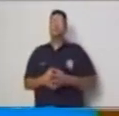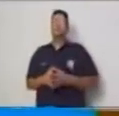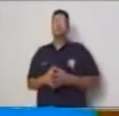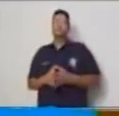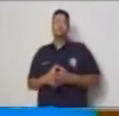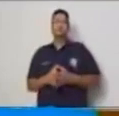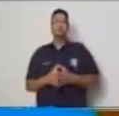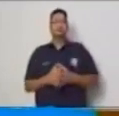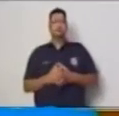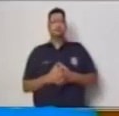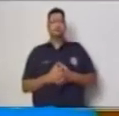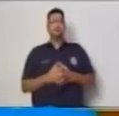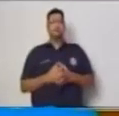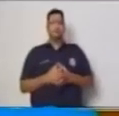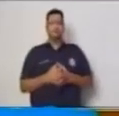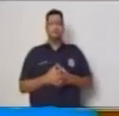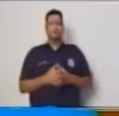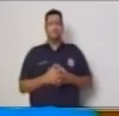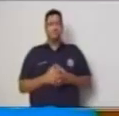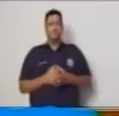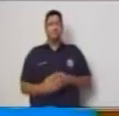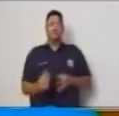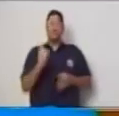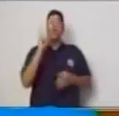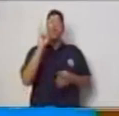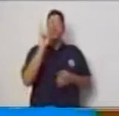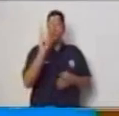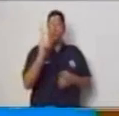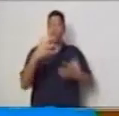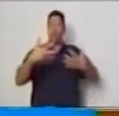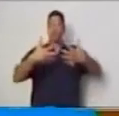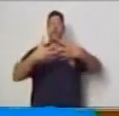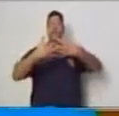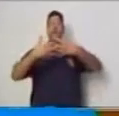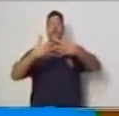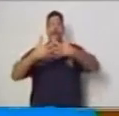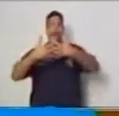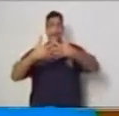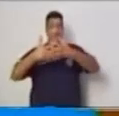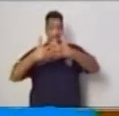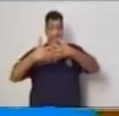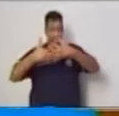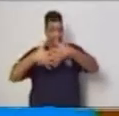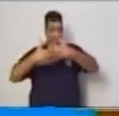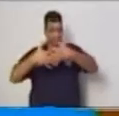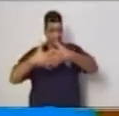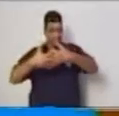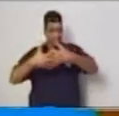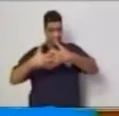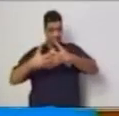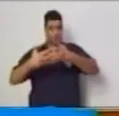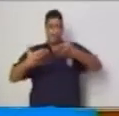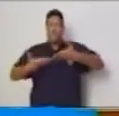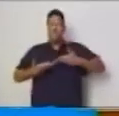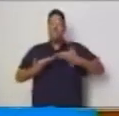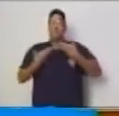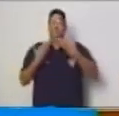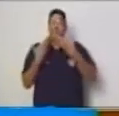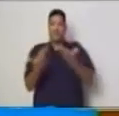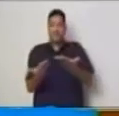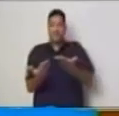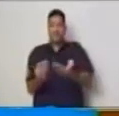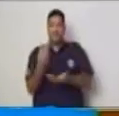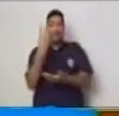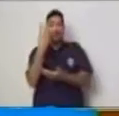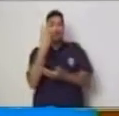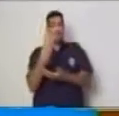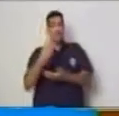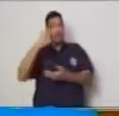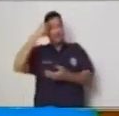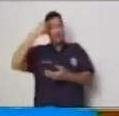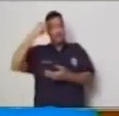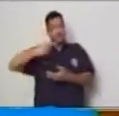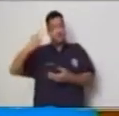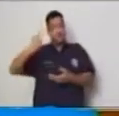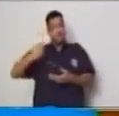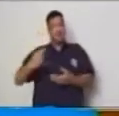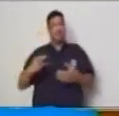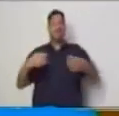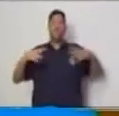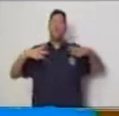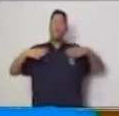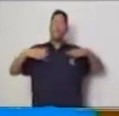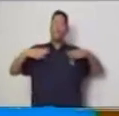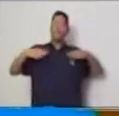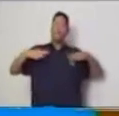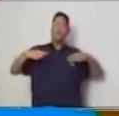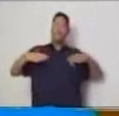una compañía ofrece a sus empleados tres días de vacaciones por